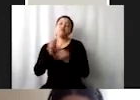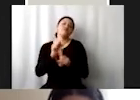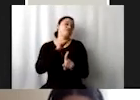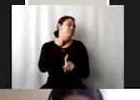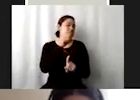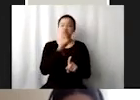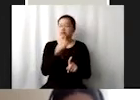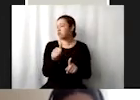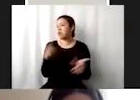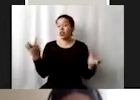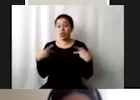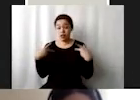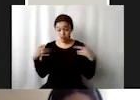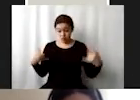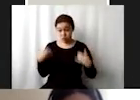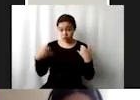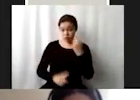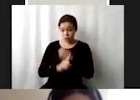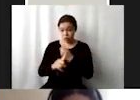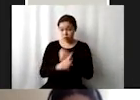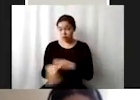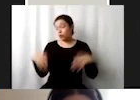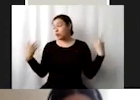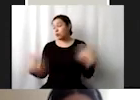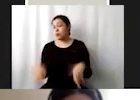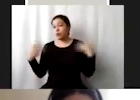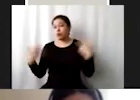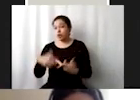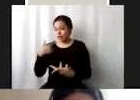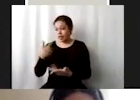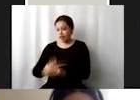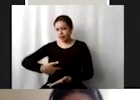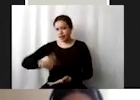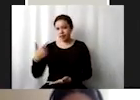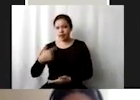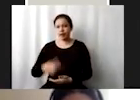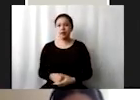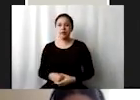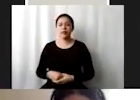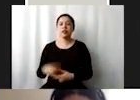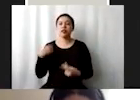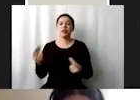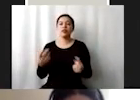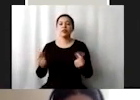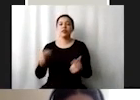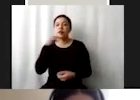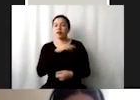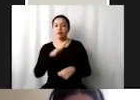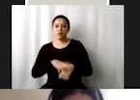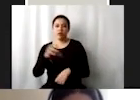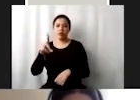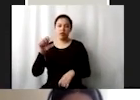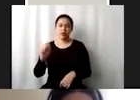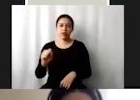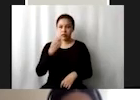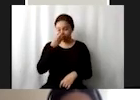la afección para los jóvenes es significativa voy un poquito más rápido con el ODS porque